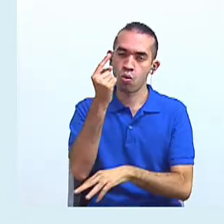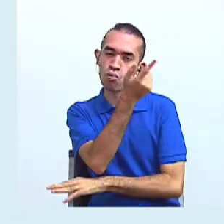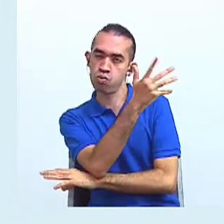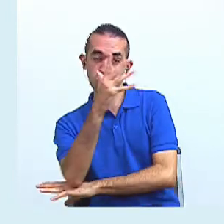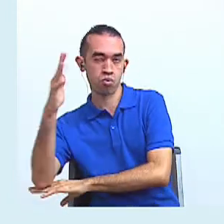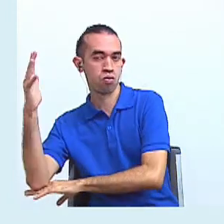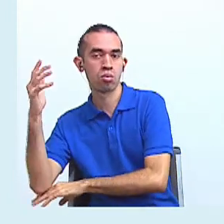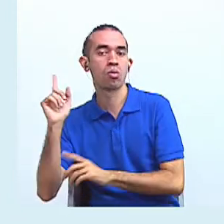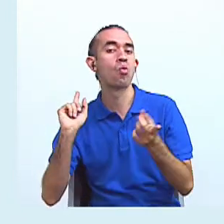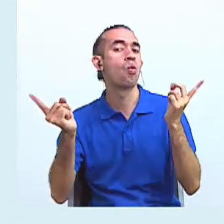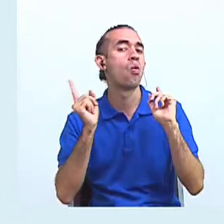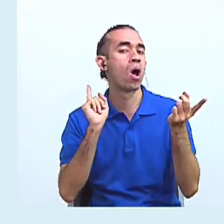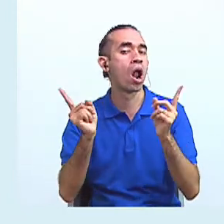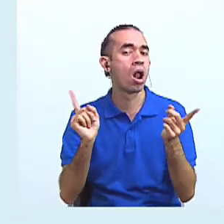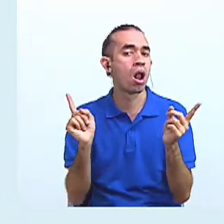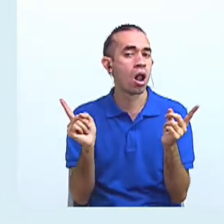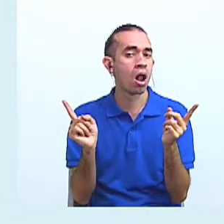selva.